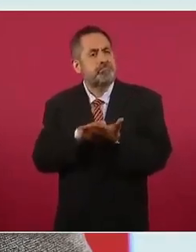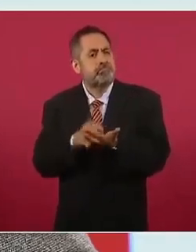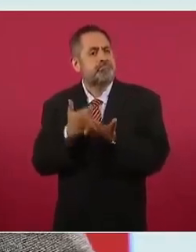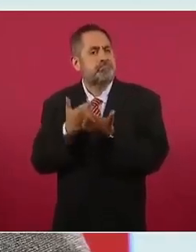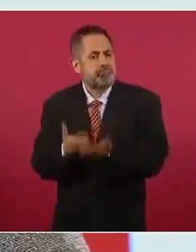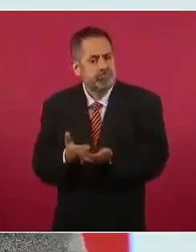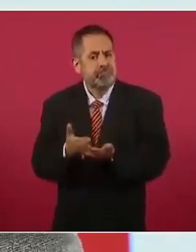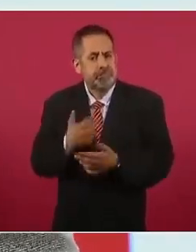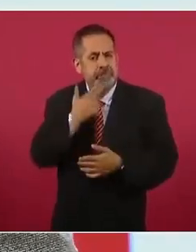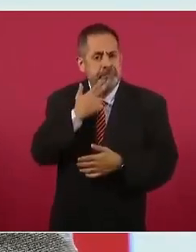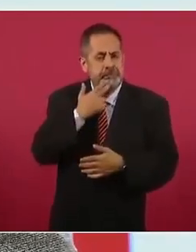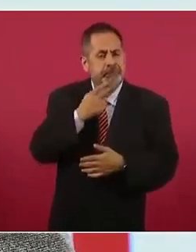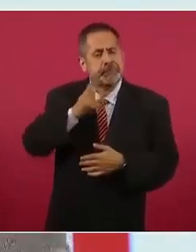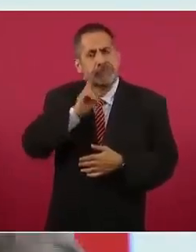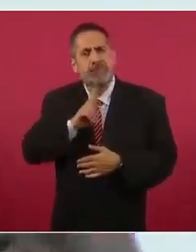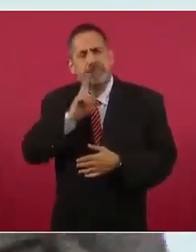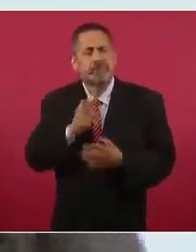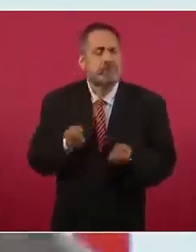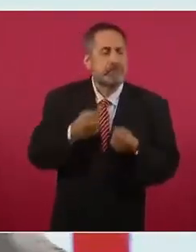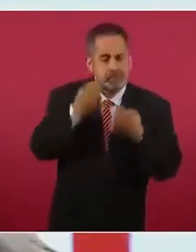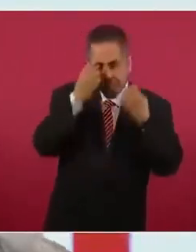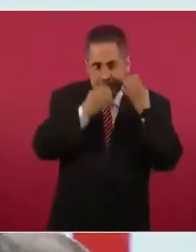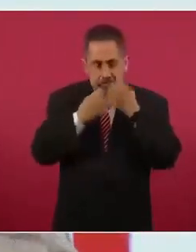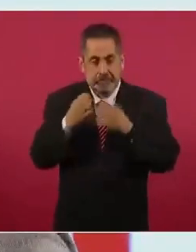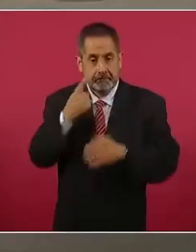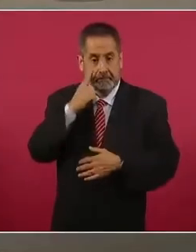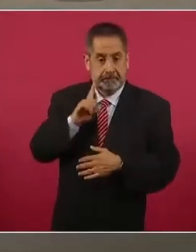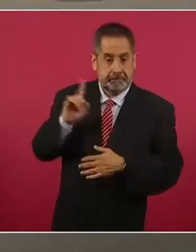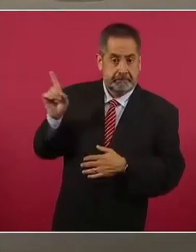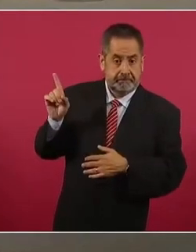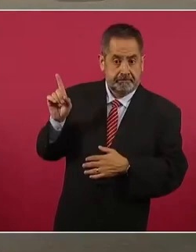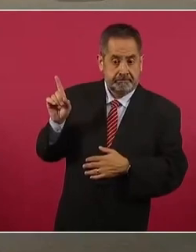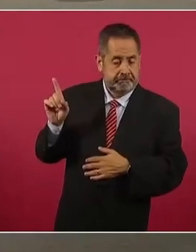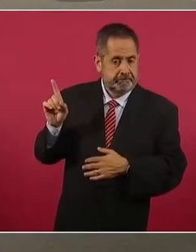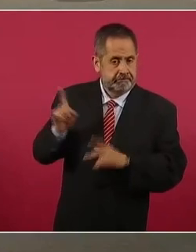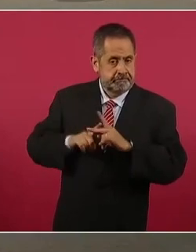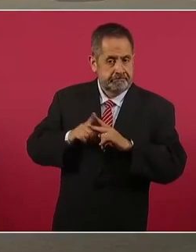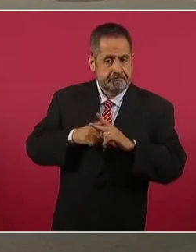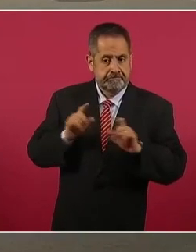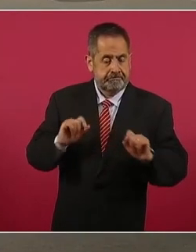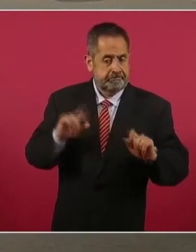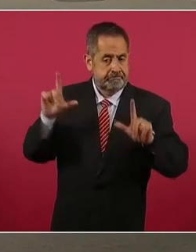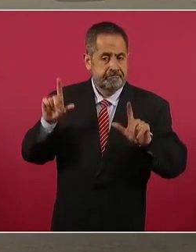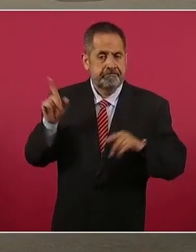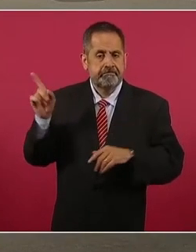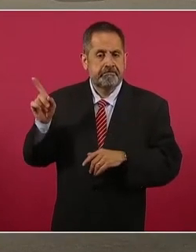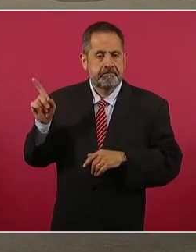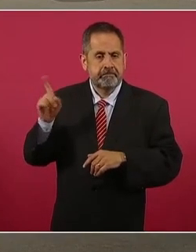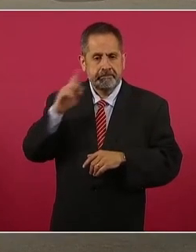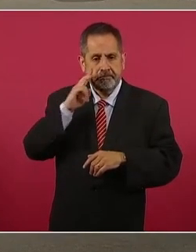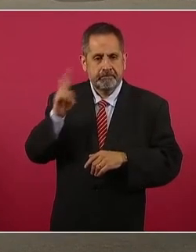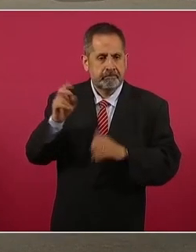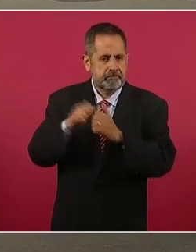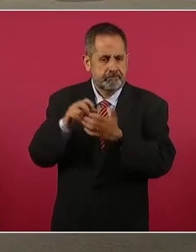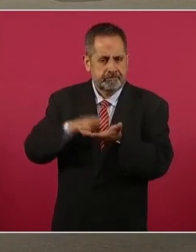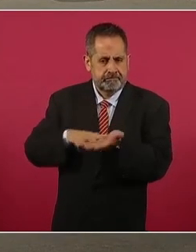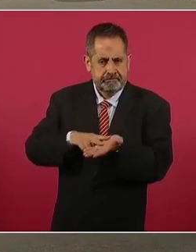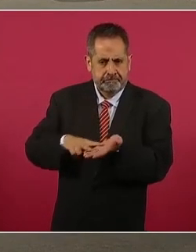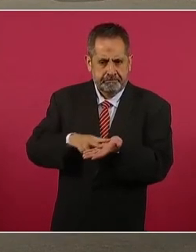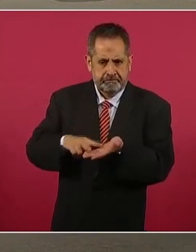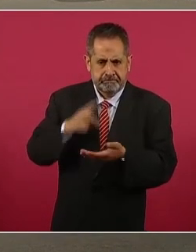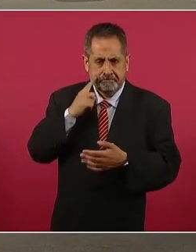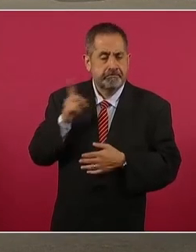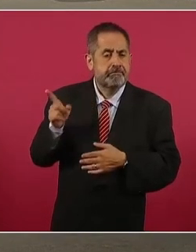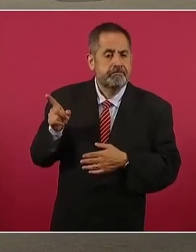energía representa. En esta gráfica de barras verdes, se ve